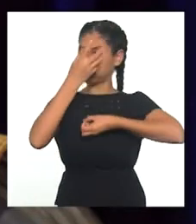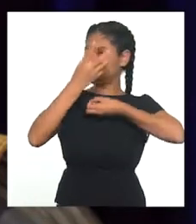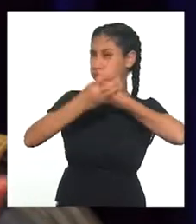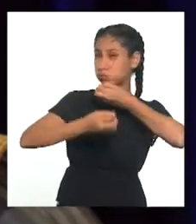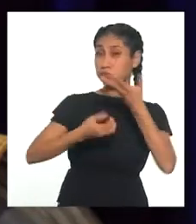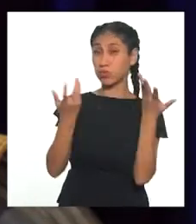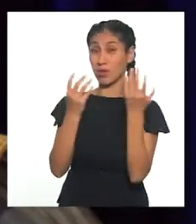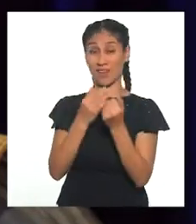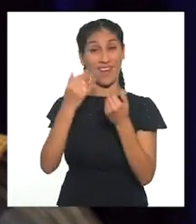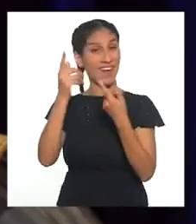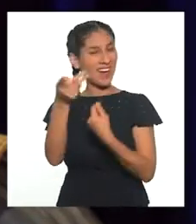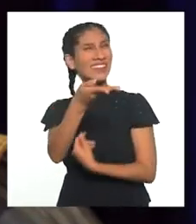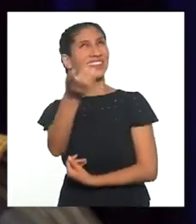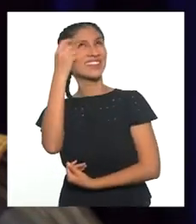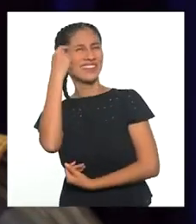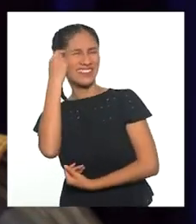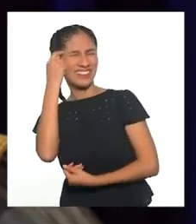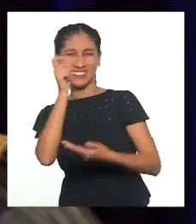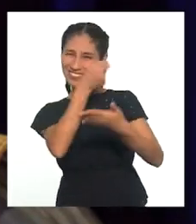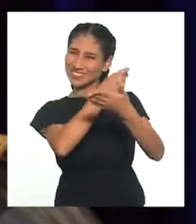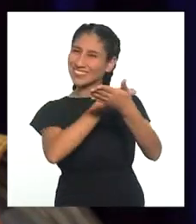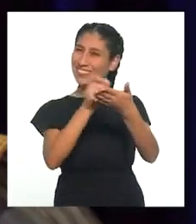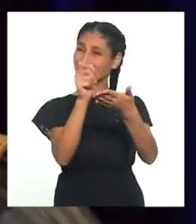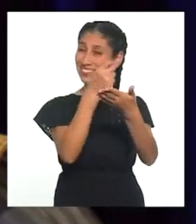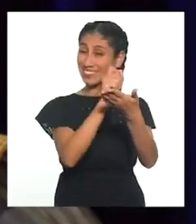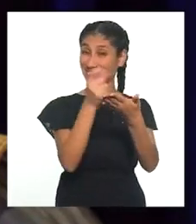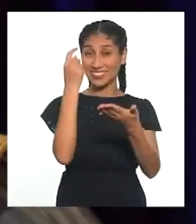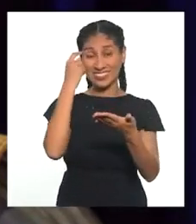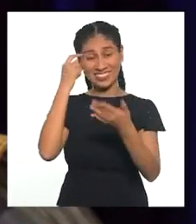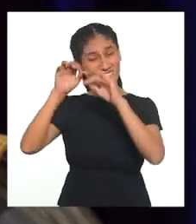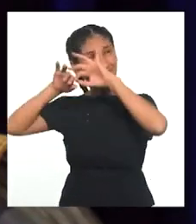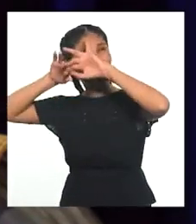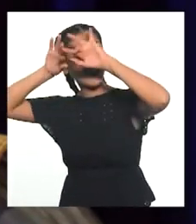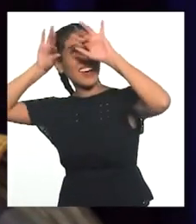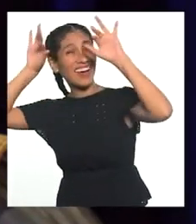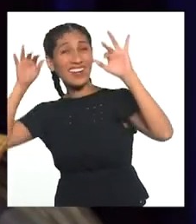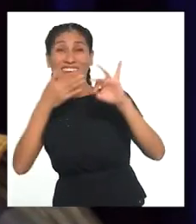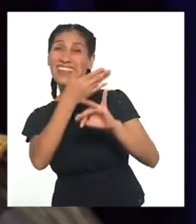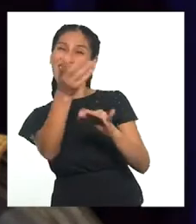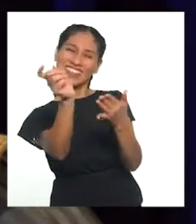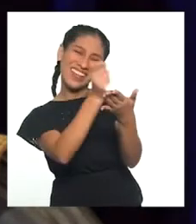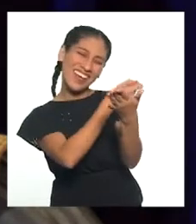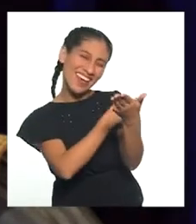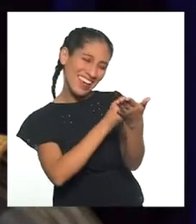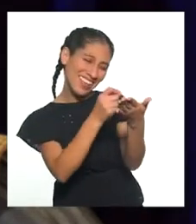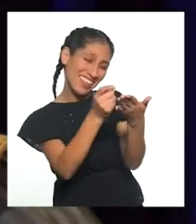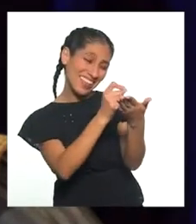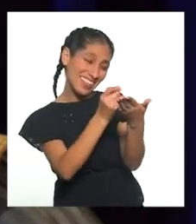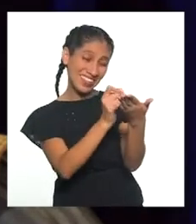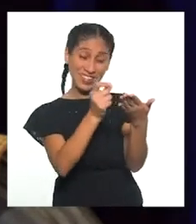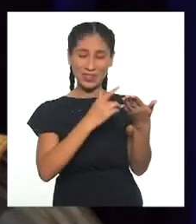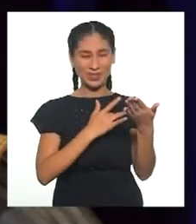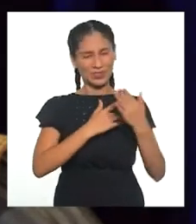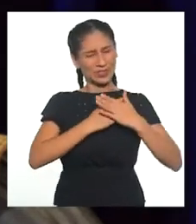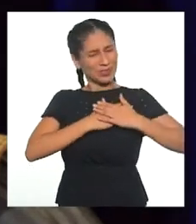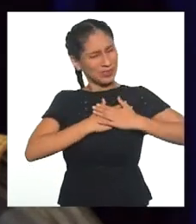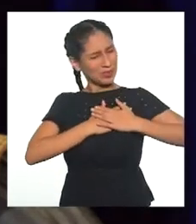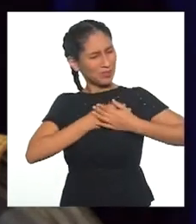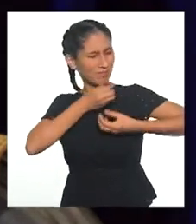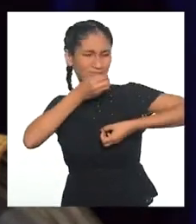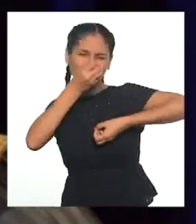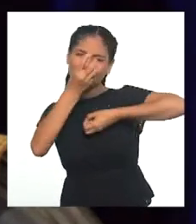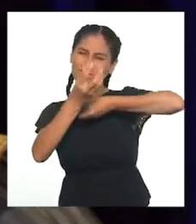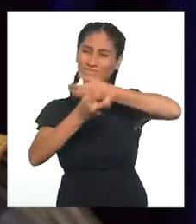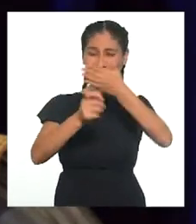Les invito a hacerlo. ¿Se imaginan lo que sentirían sus madres si ustedes les compartieran algo